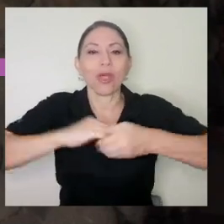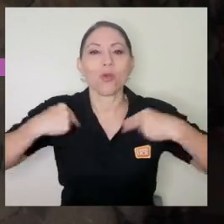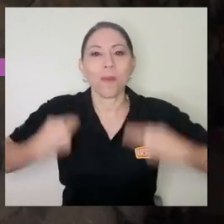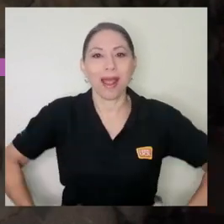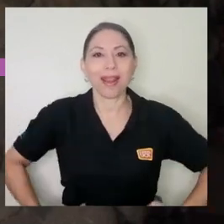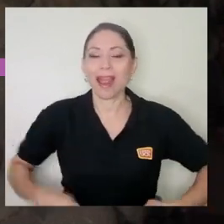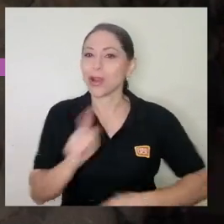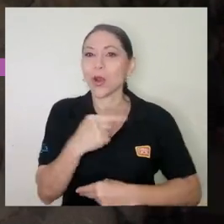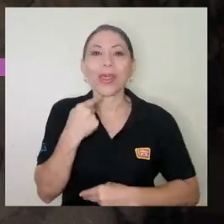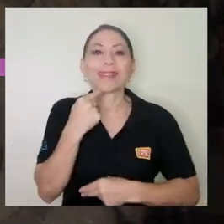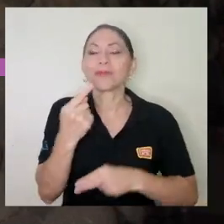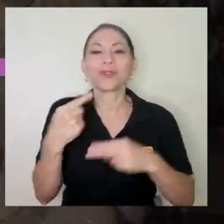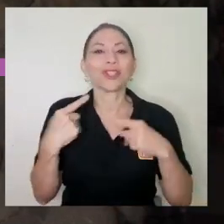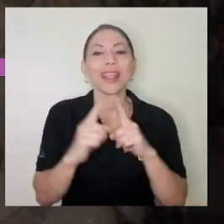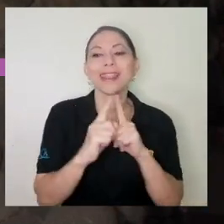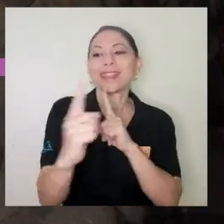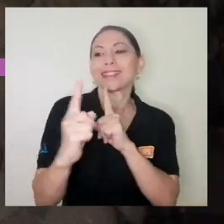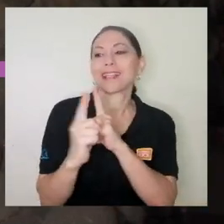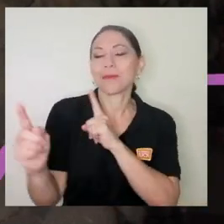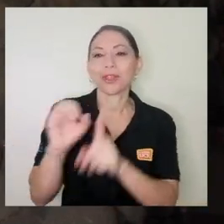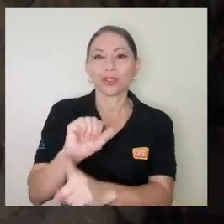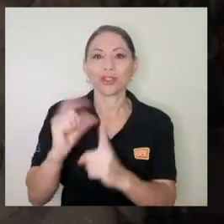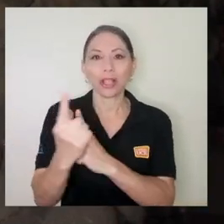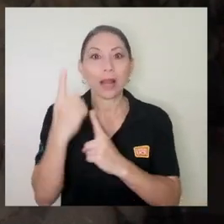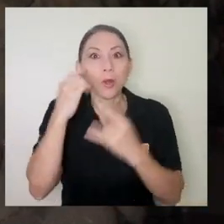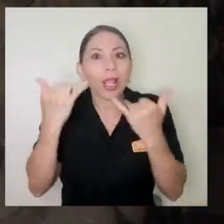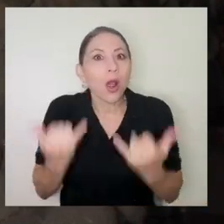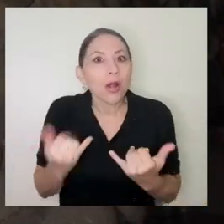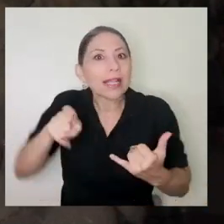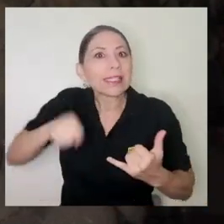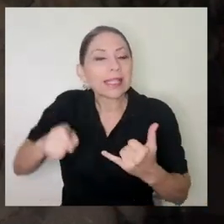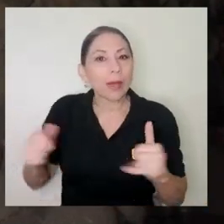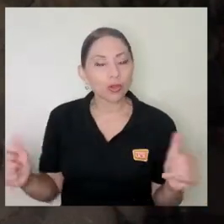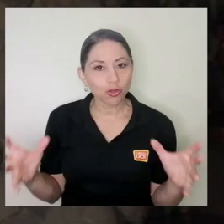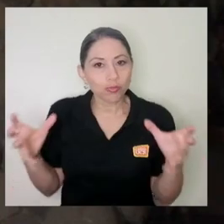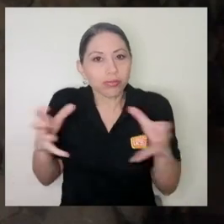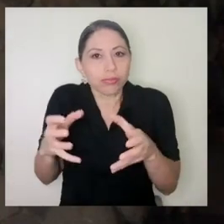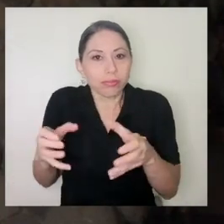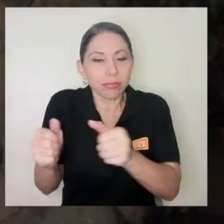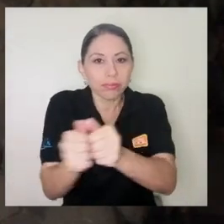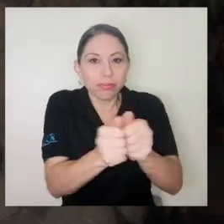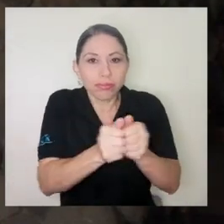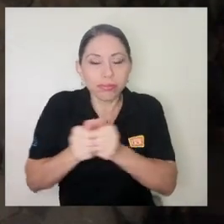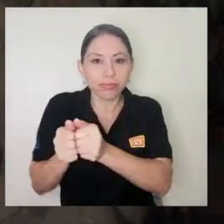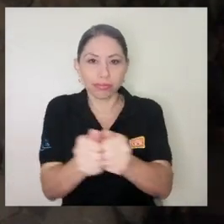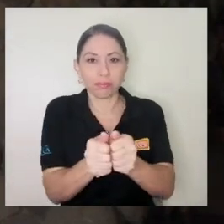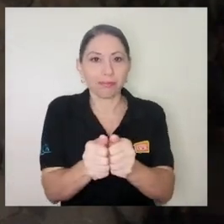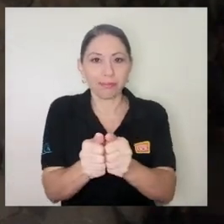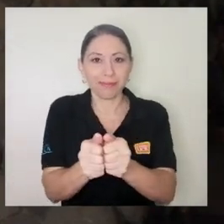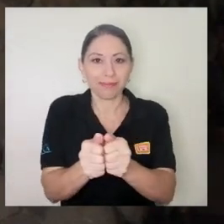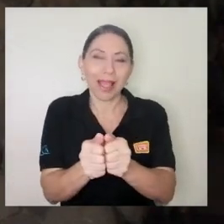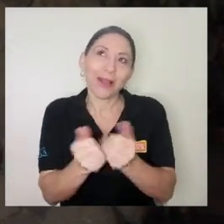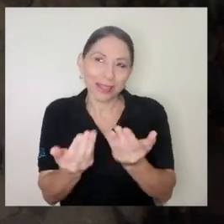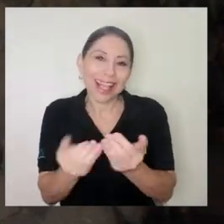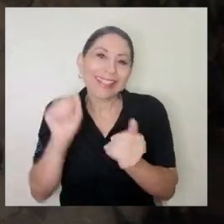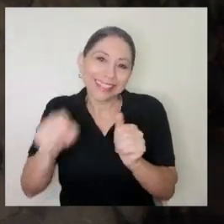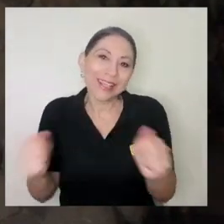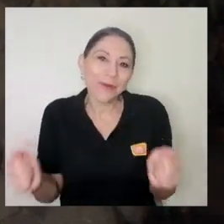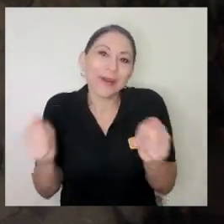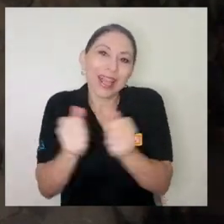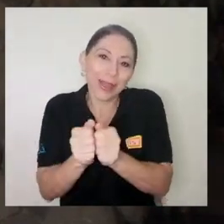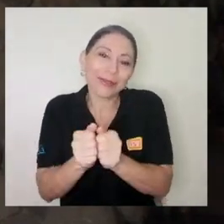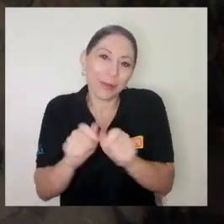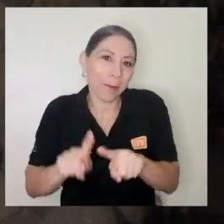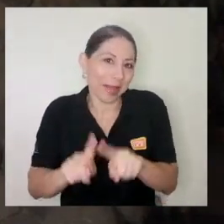distanciamiento social porque en estos momentos más que nunca tenemos que estar unidos y unidas no a más de dos metros de distancia